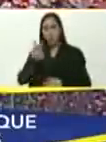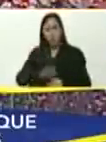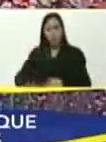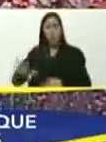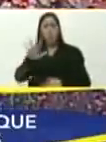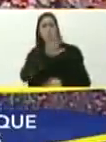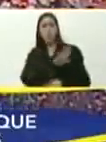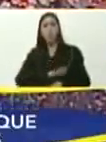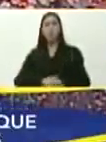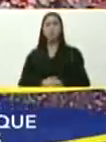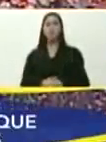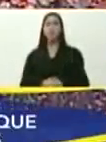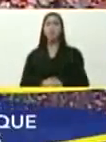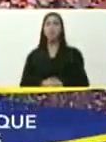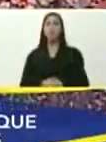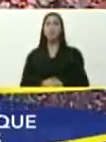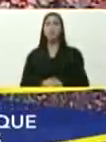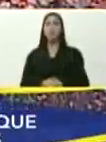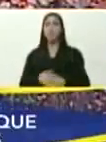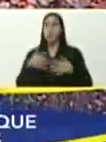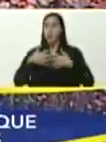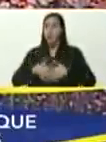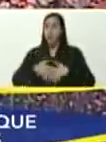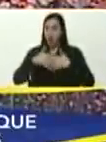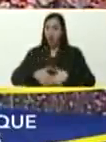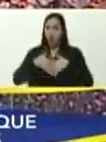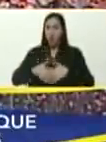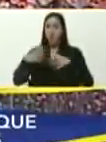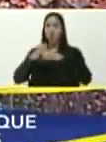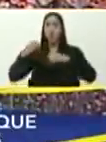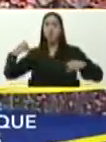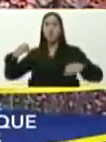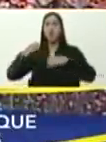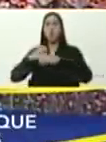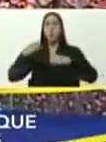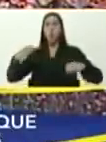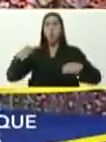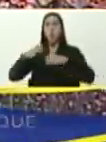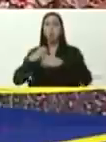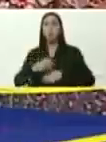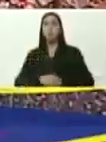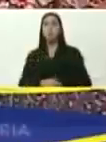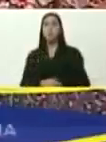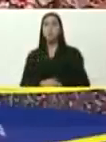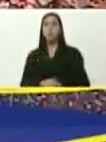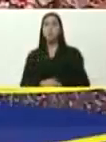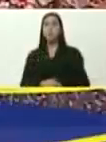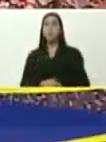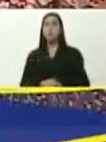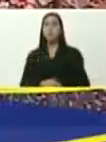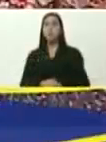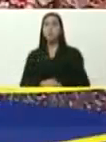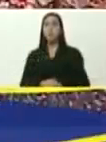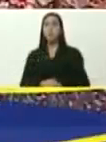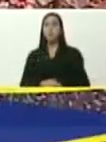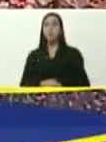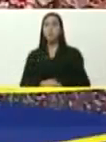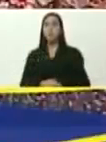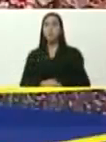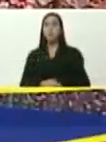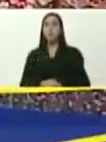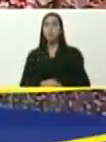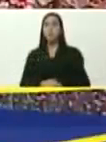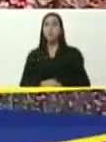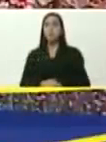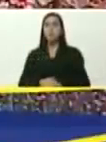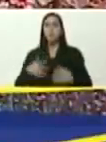donde hay una empresa trans, una empresa de transporte, estoy diciendo, una